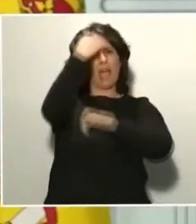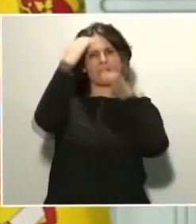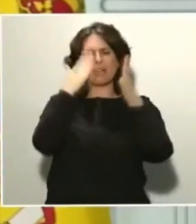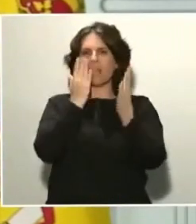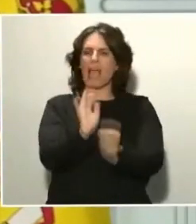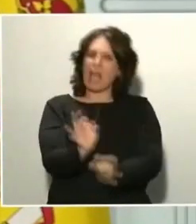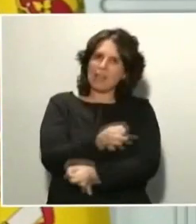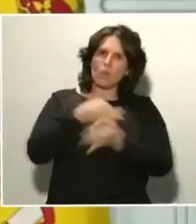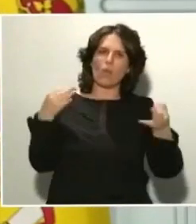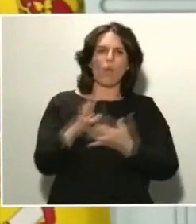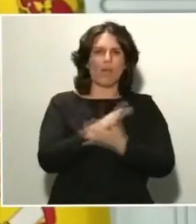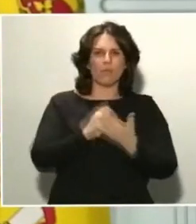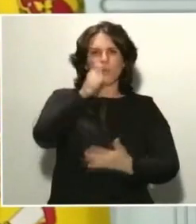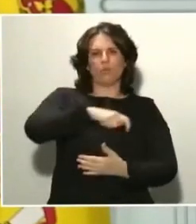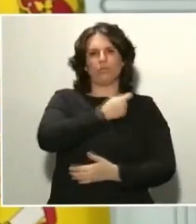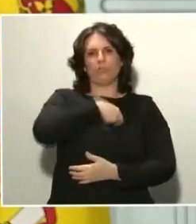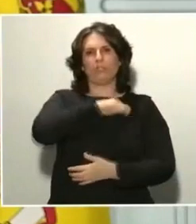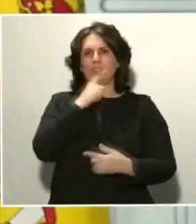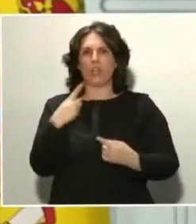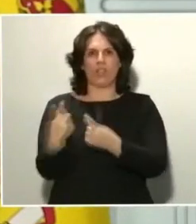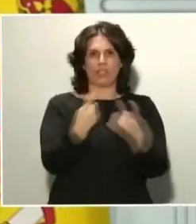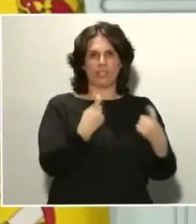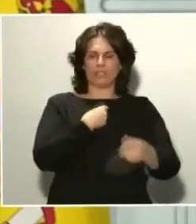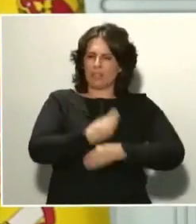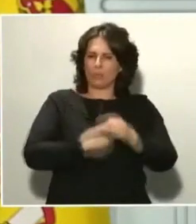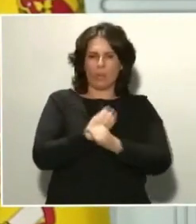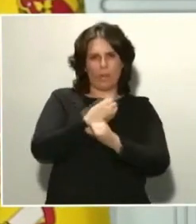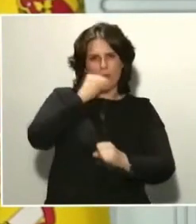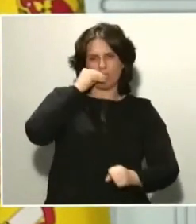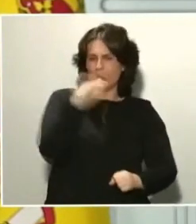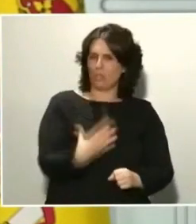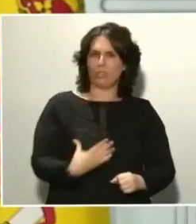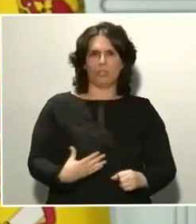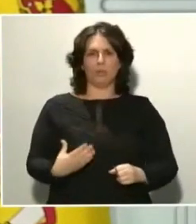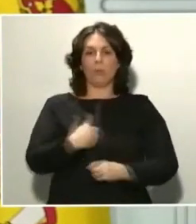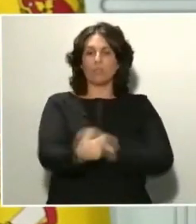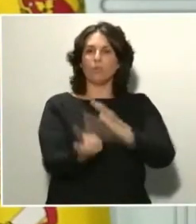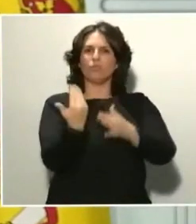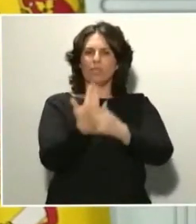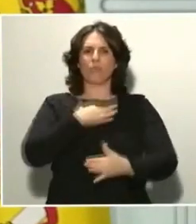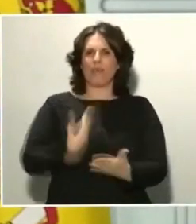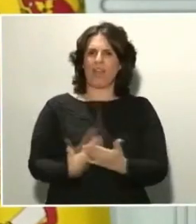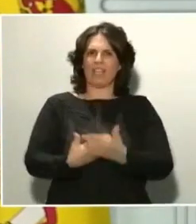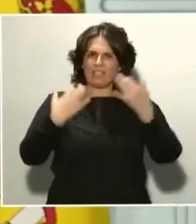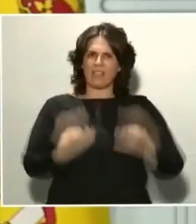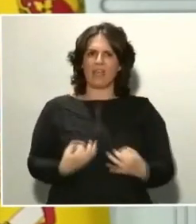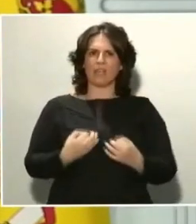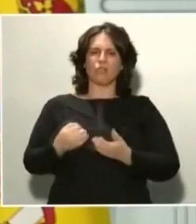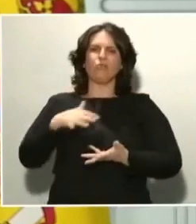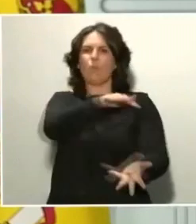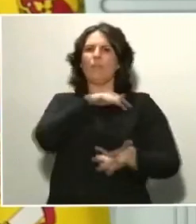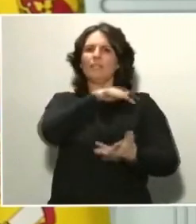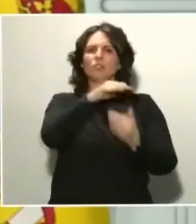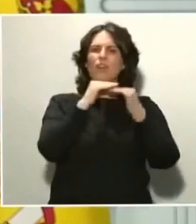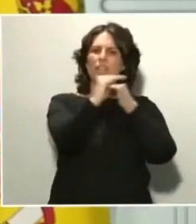todos los españoles que así no necesiten. Los próximos días podremos garantizar un suministro estable del material de protección,